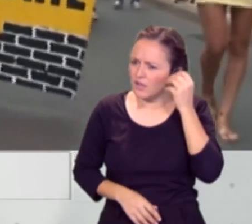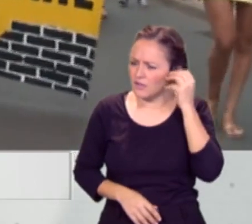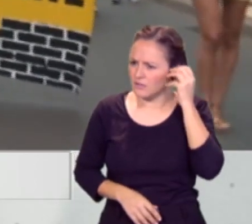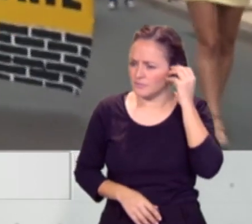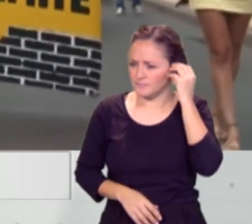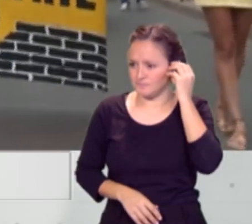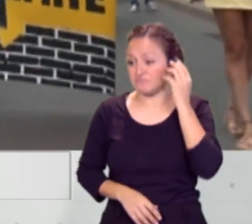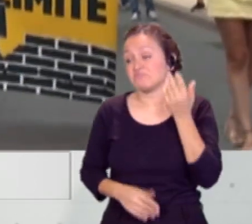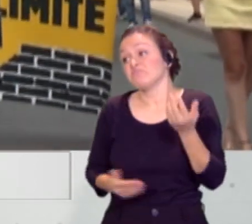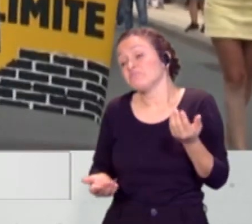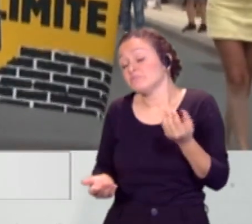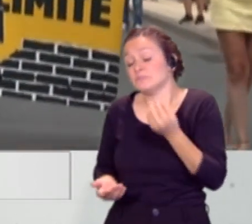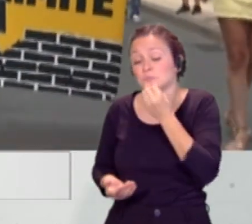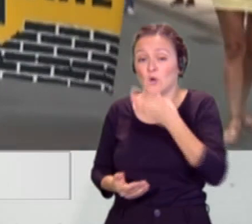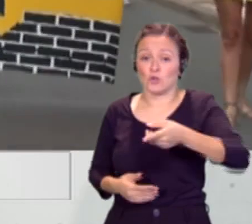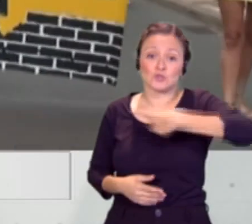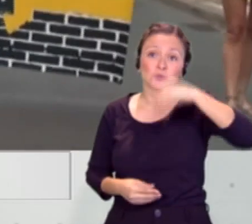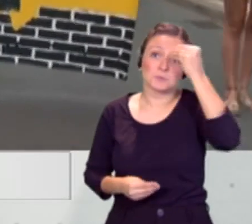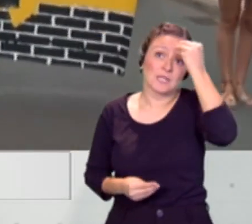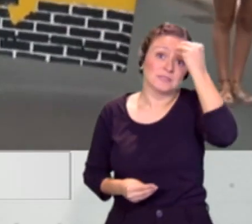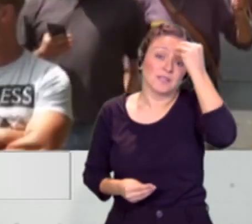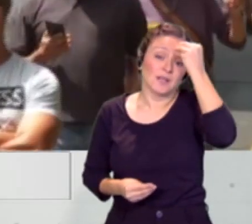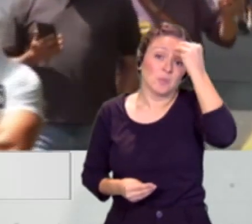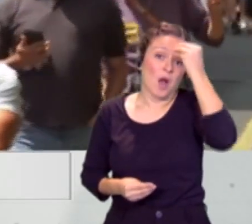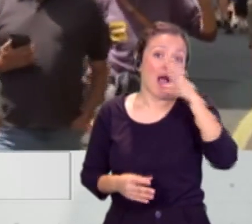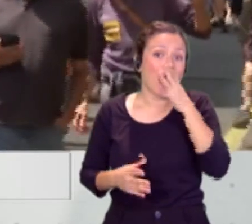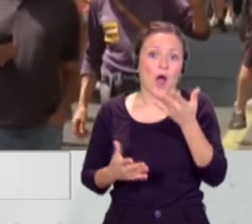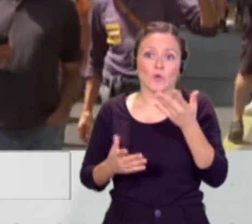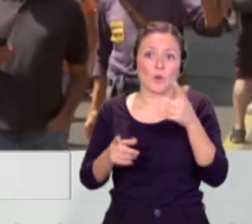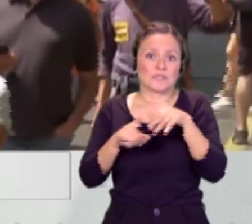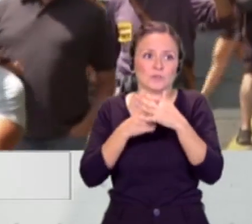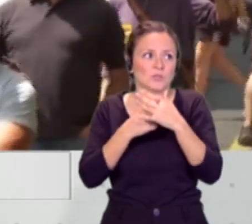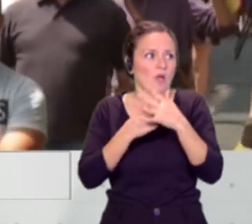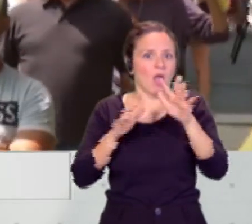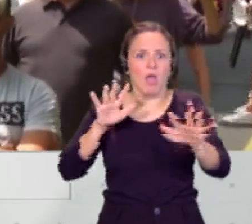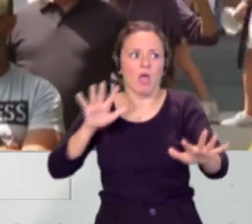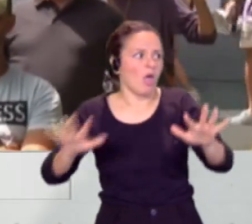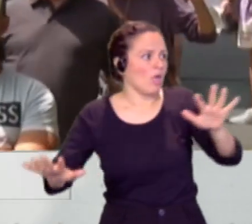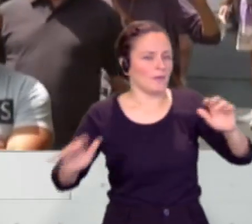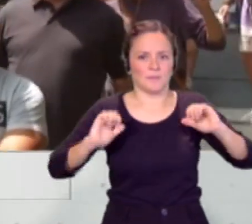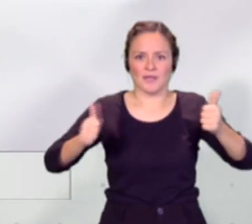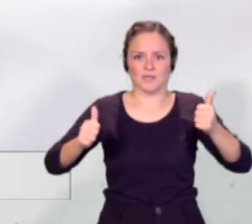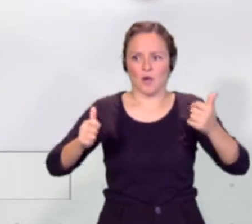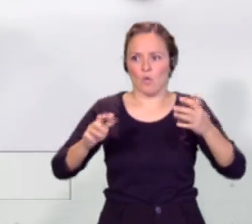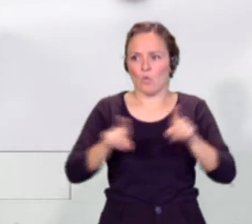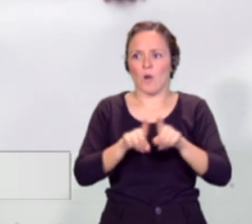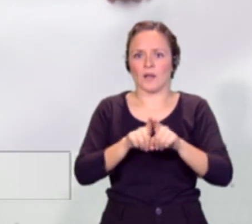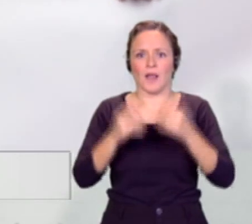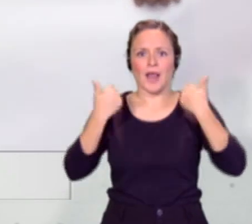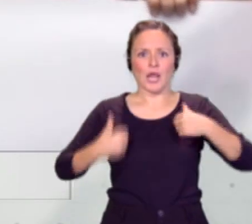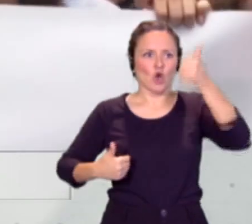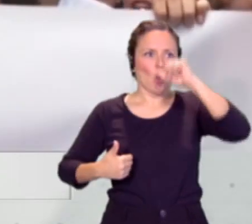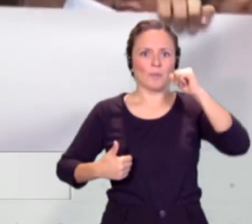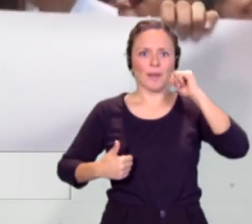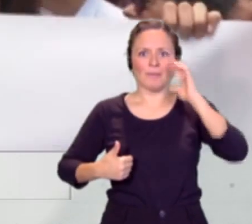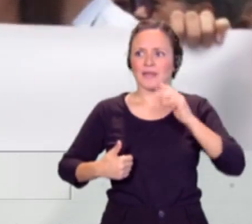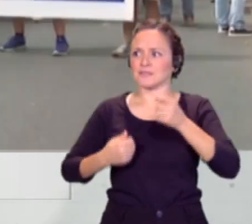Bueno, nosotros lo que creemos es que estamos entrando en una deriva neomaltusiana en donde el hombre es el enemigo para